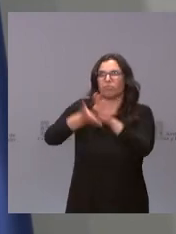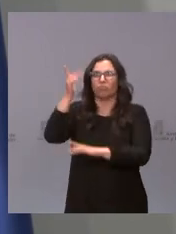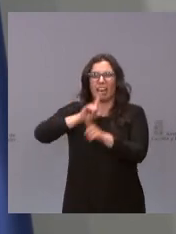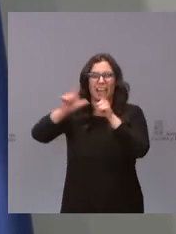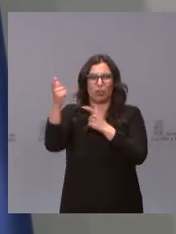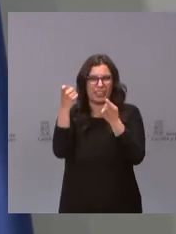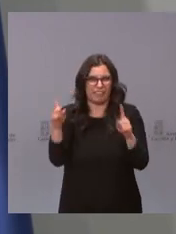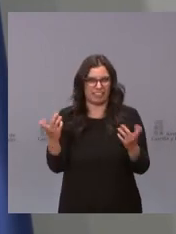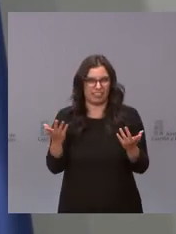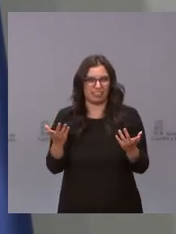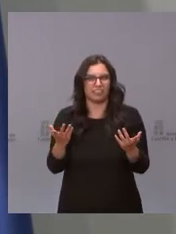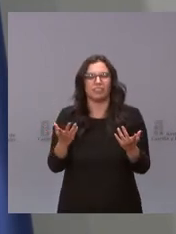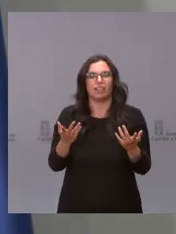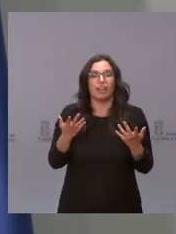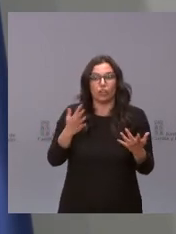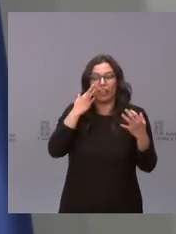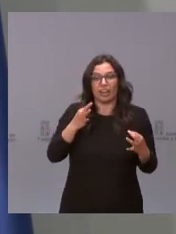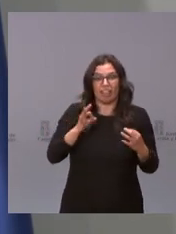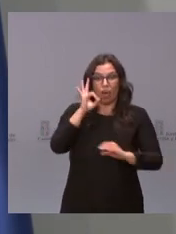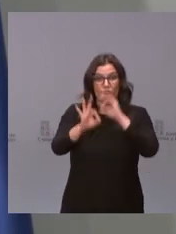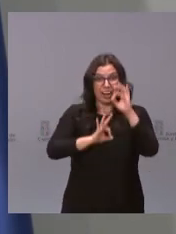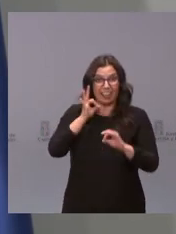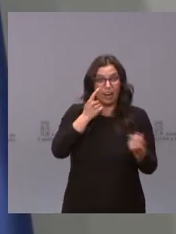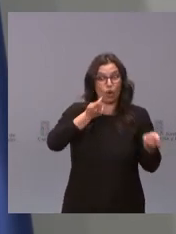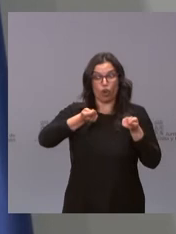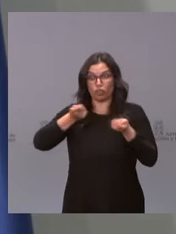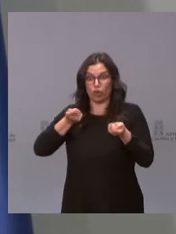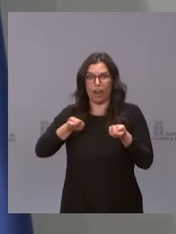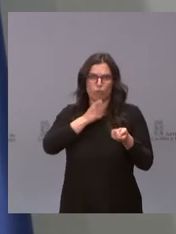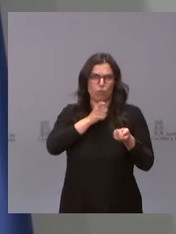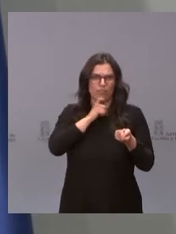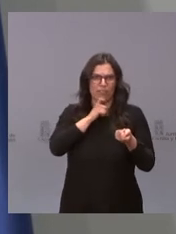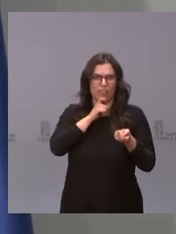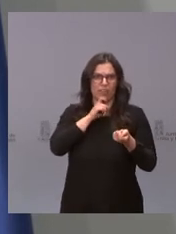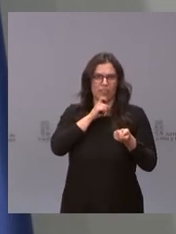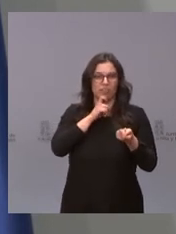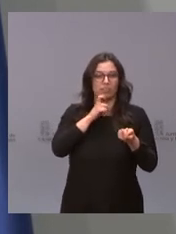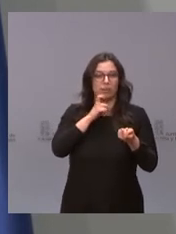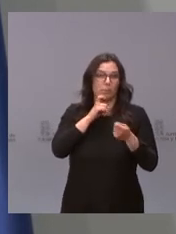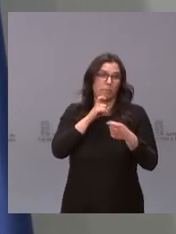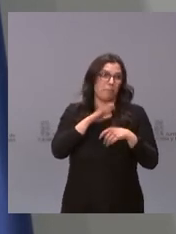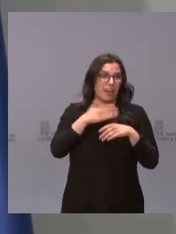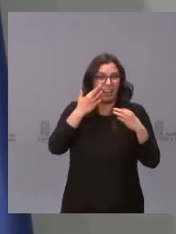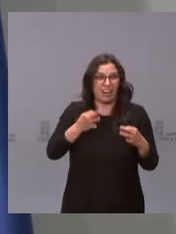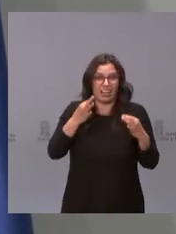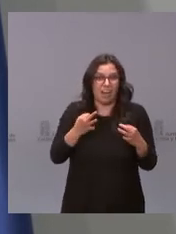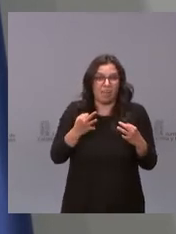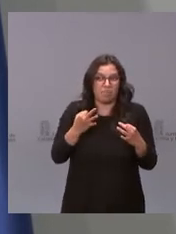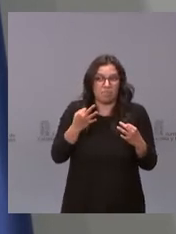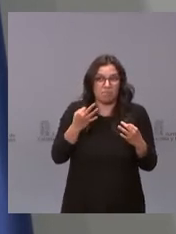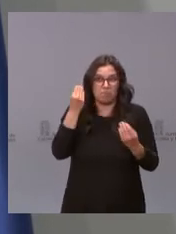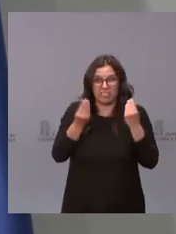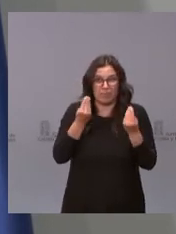despliegue logístico, que es muy difícil de hacer cumplir y que en este caso no observamos que